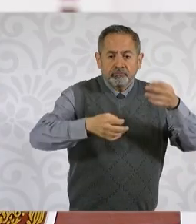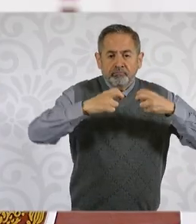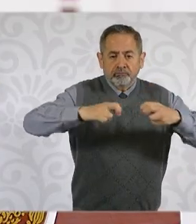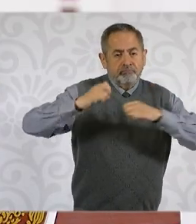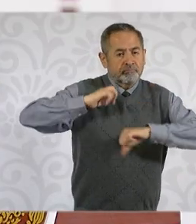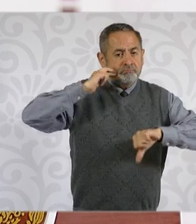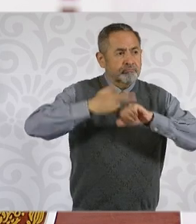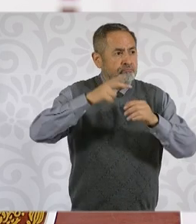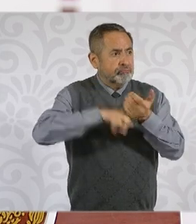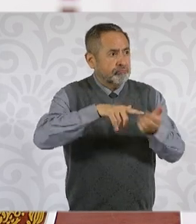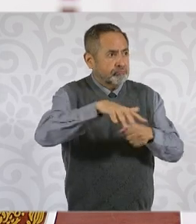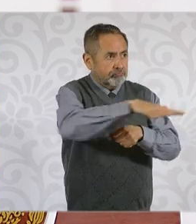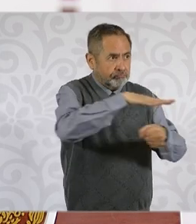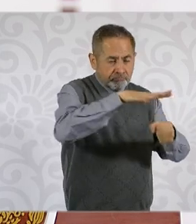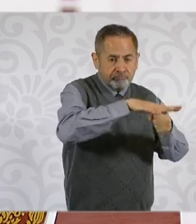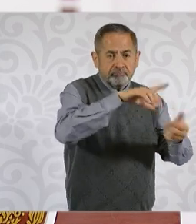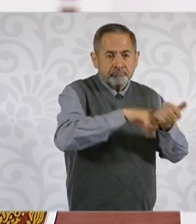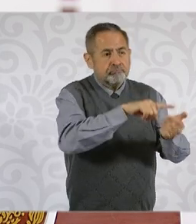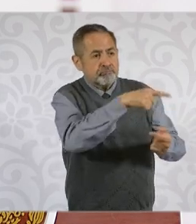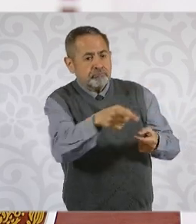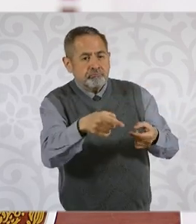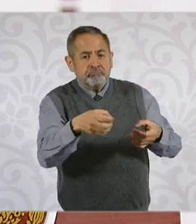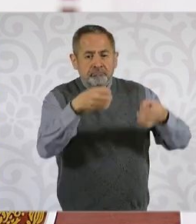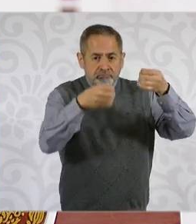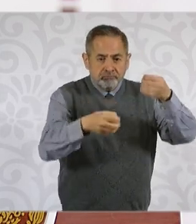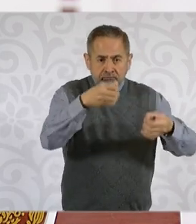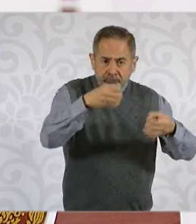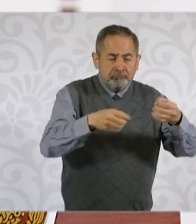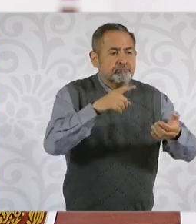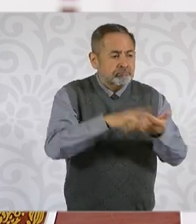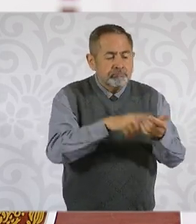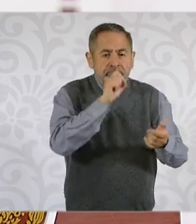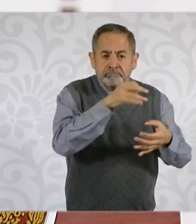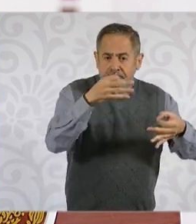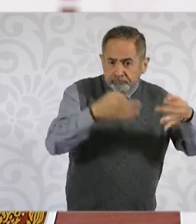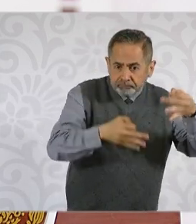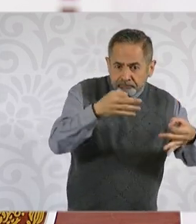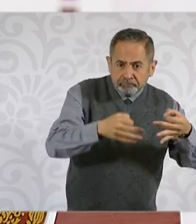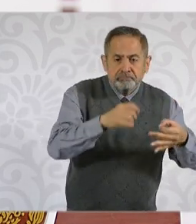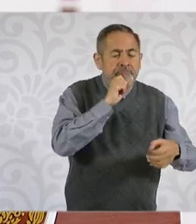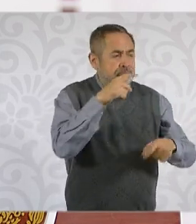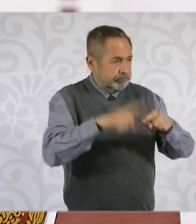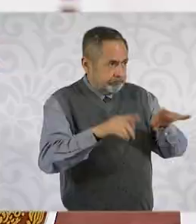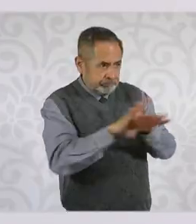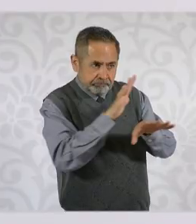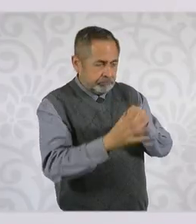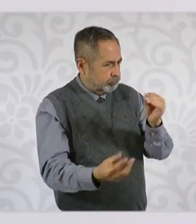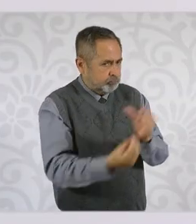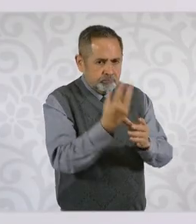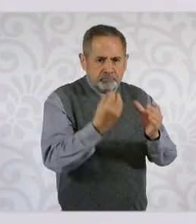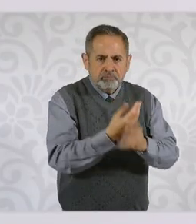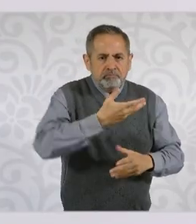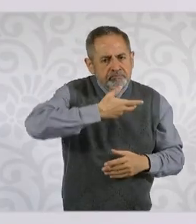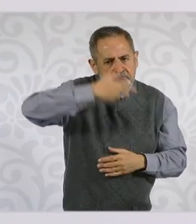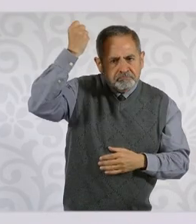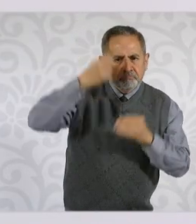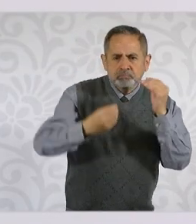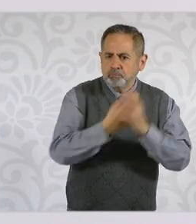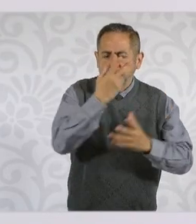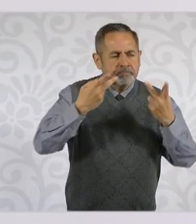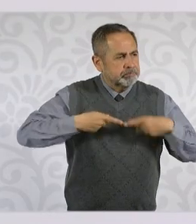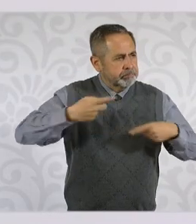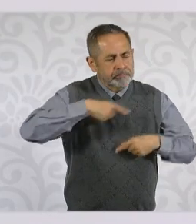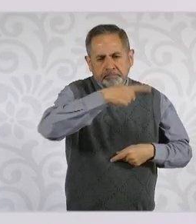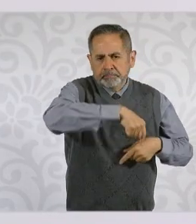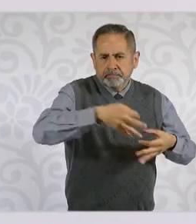y juzgados de circuito. Tres. Determinó que